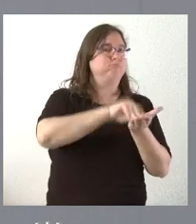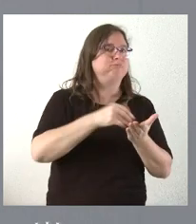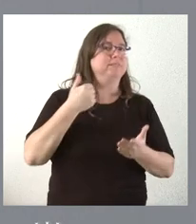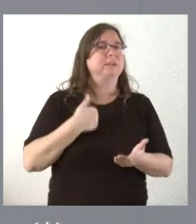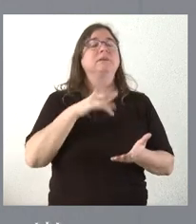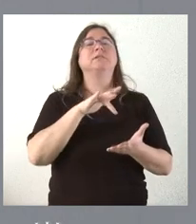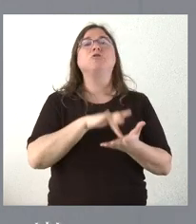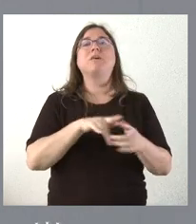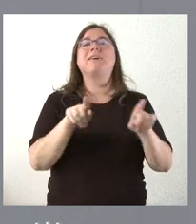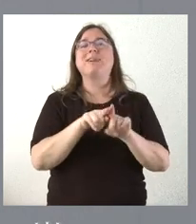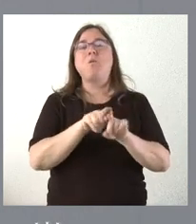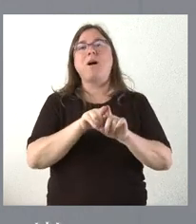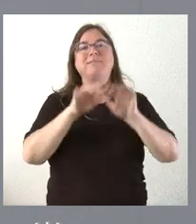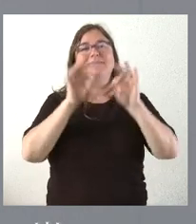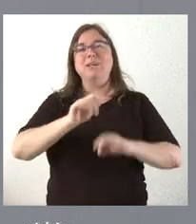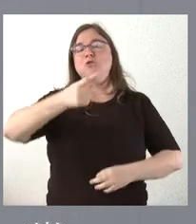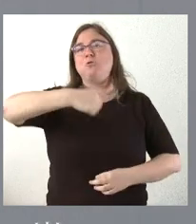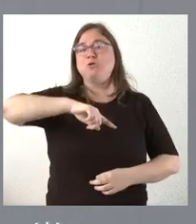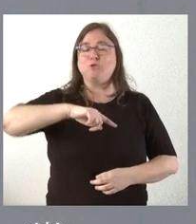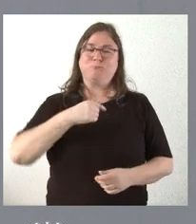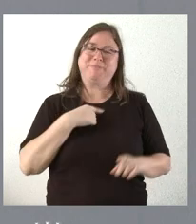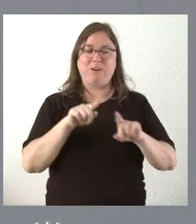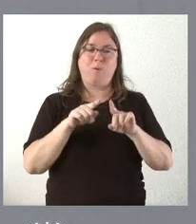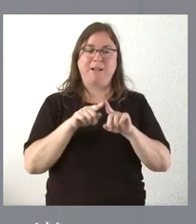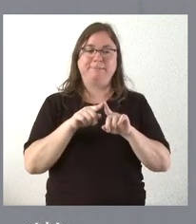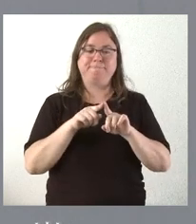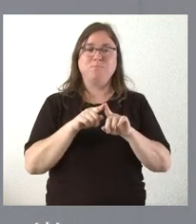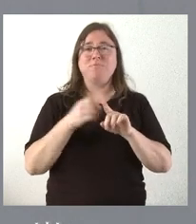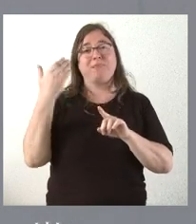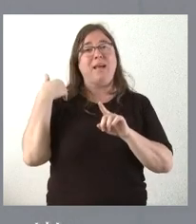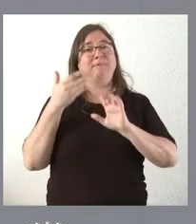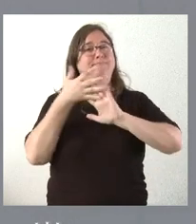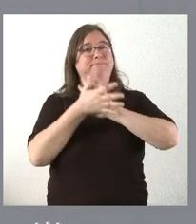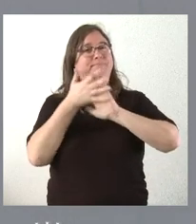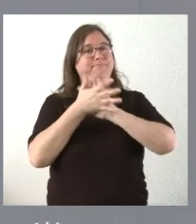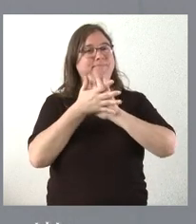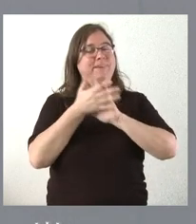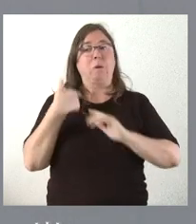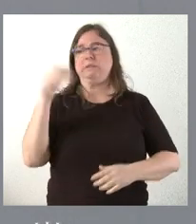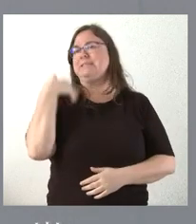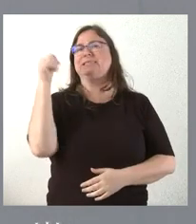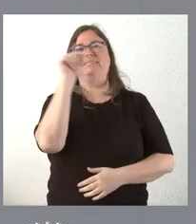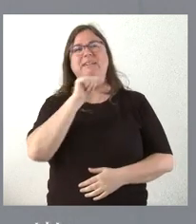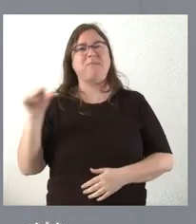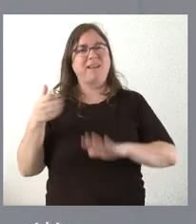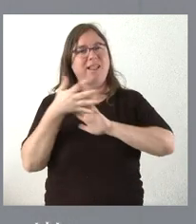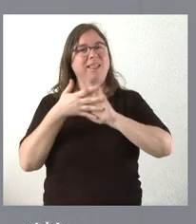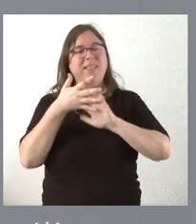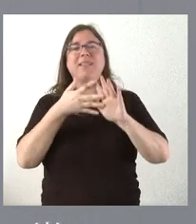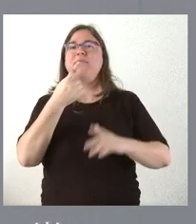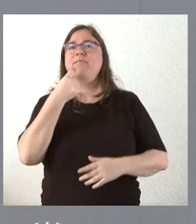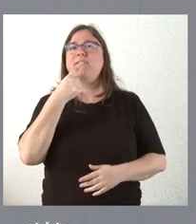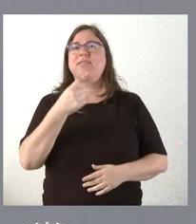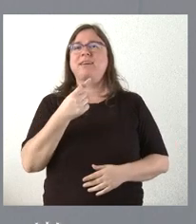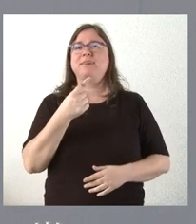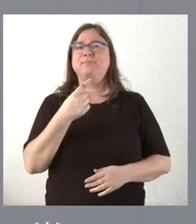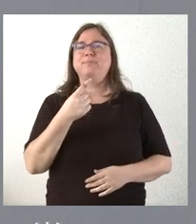reitero la posición que tenemos nosotros aquí. Huimos de lo que se ha planteado esta semana, que es basarse en